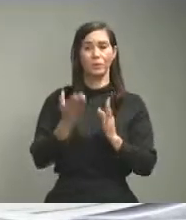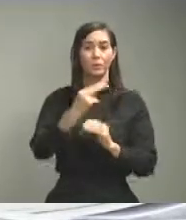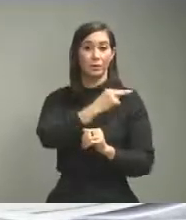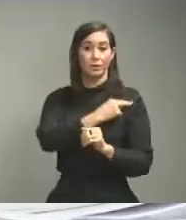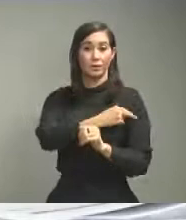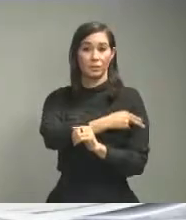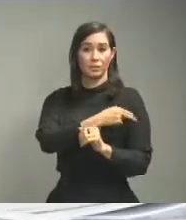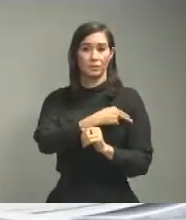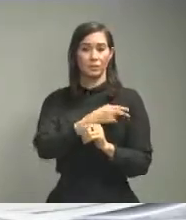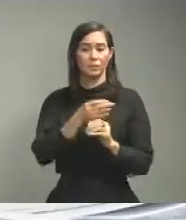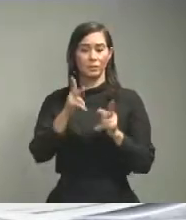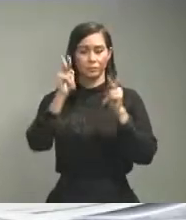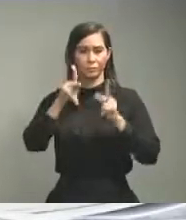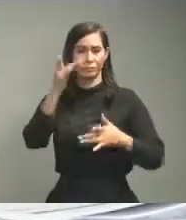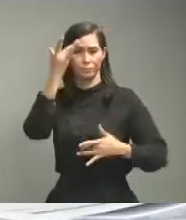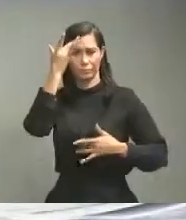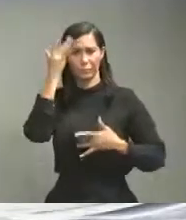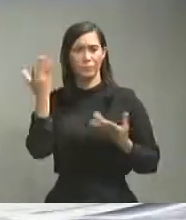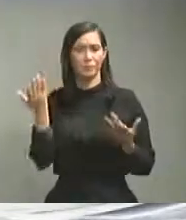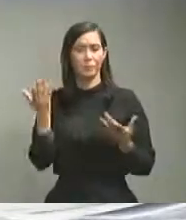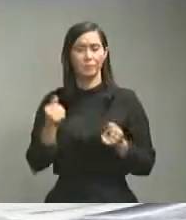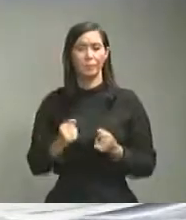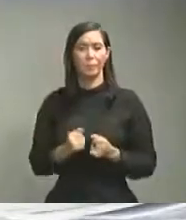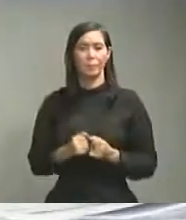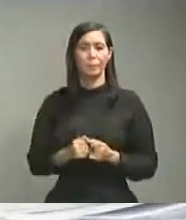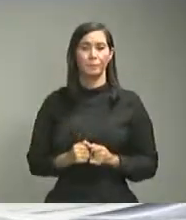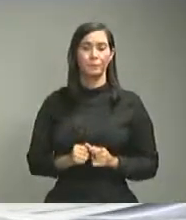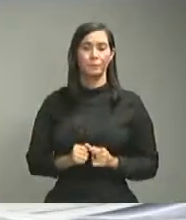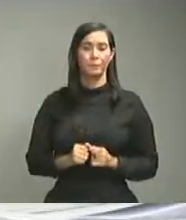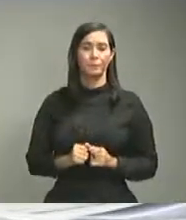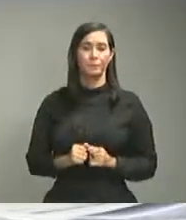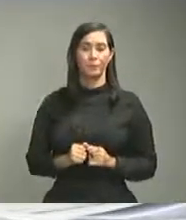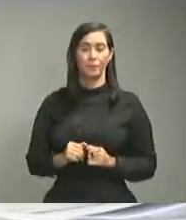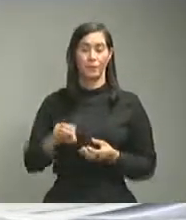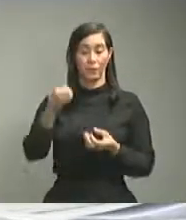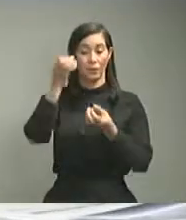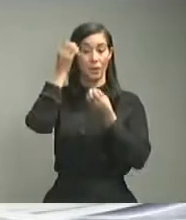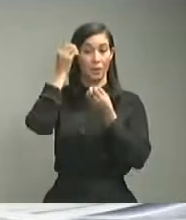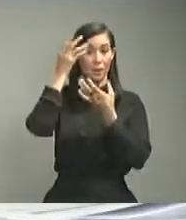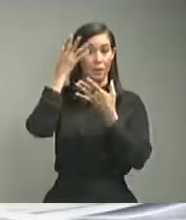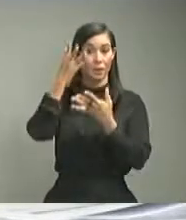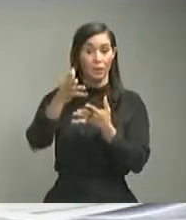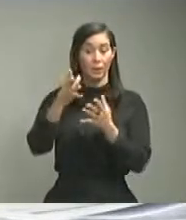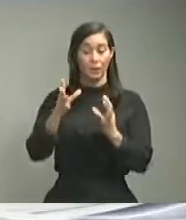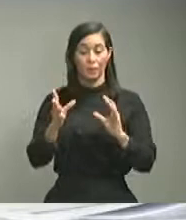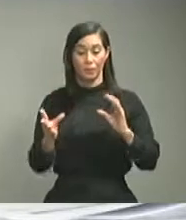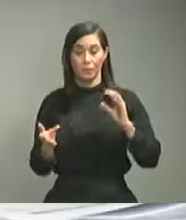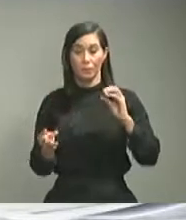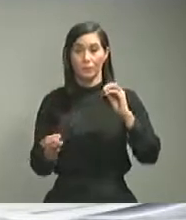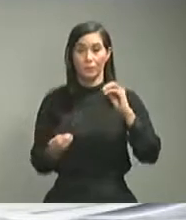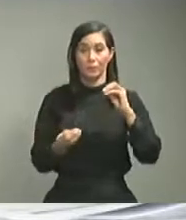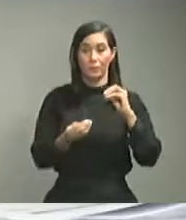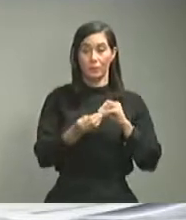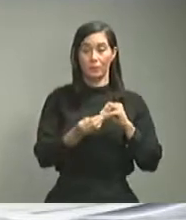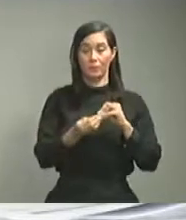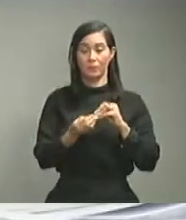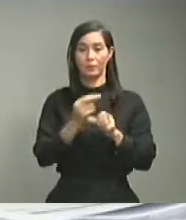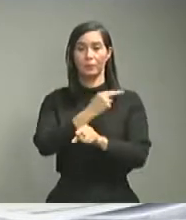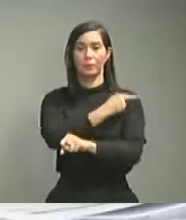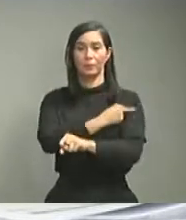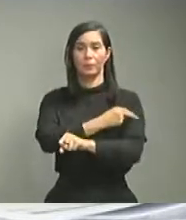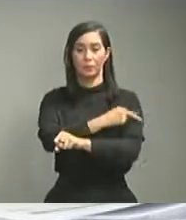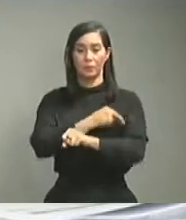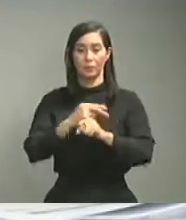debemos informar que hemos agregado una columna para hospitalización